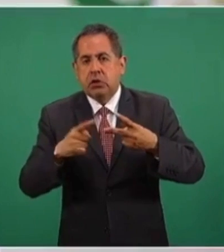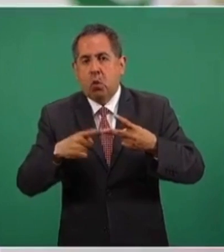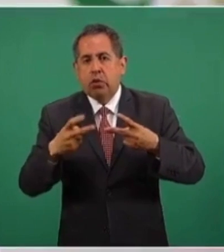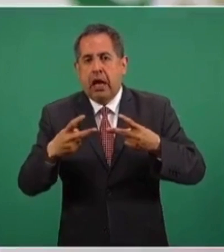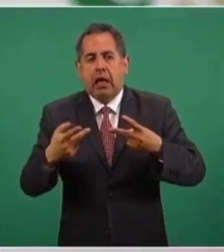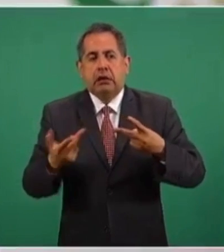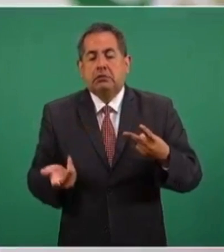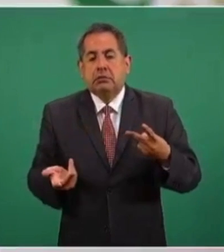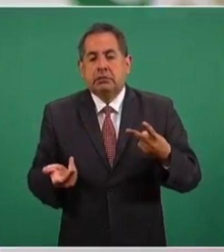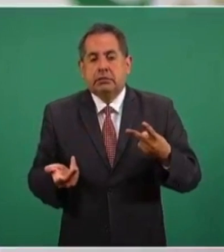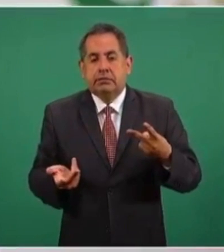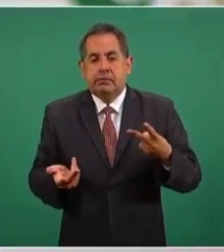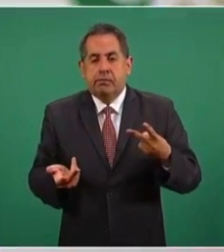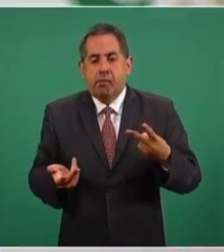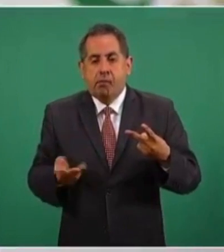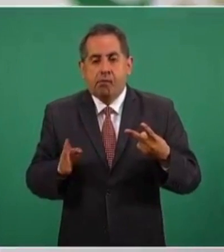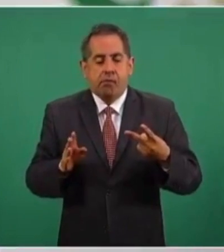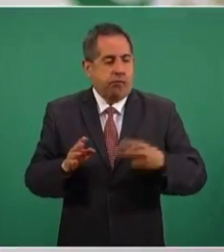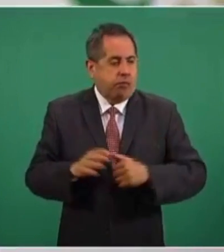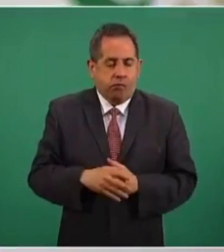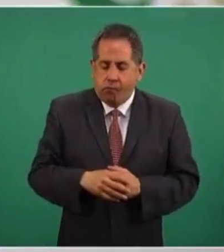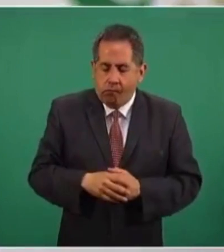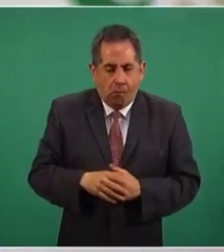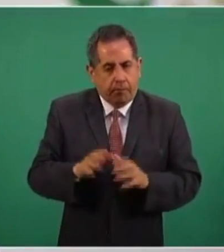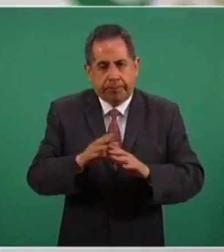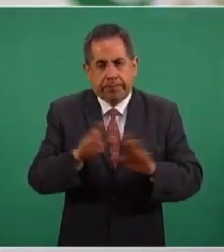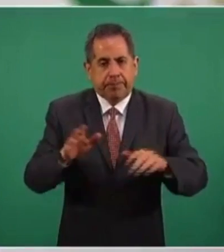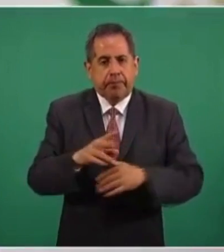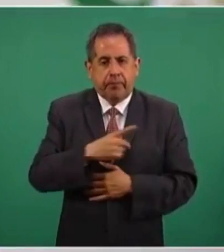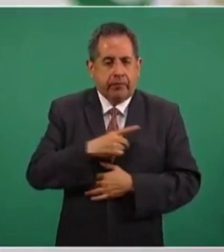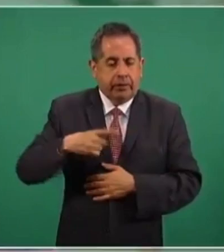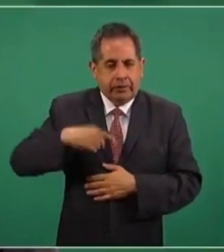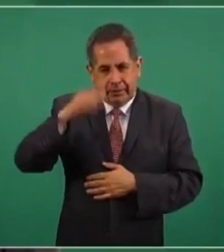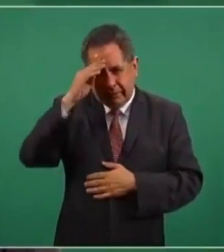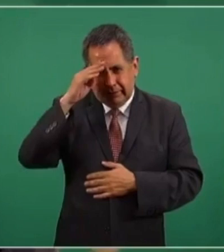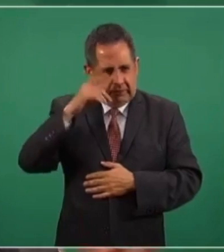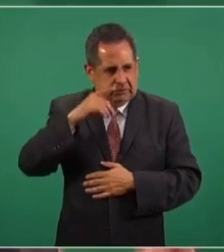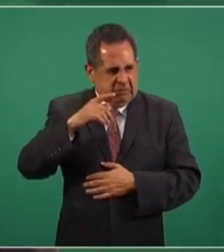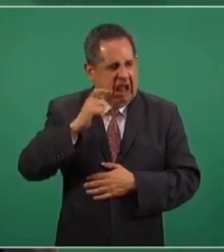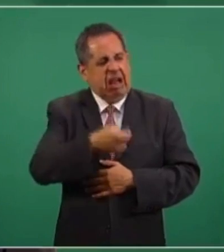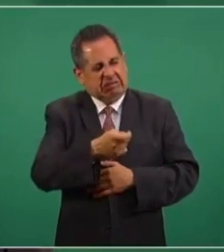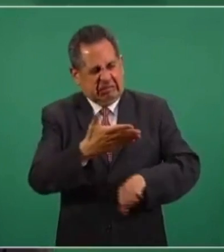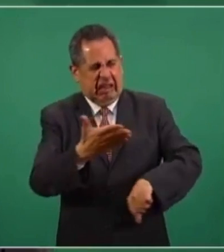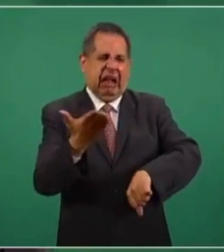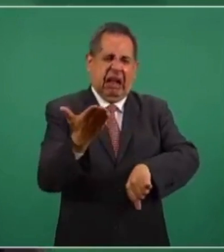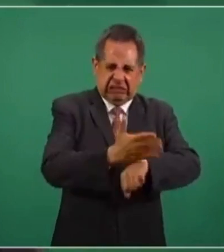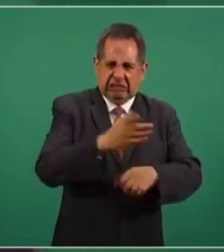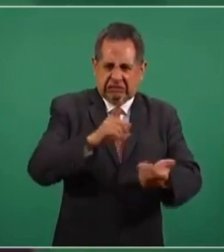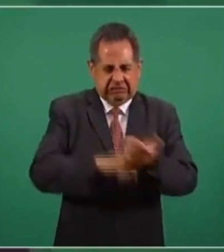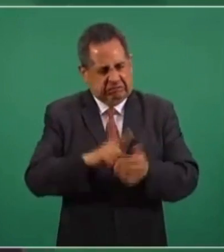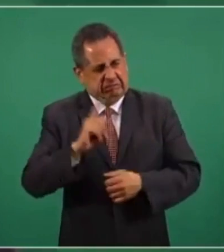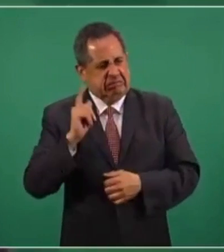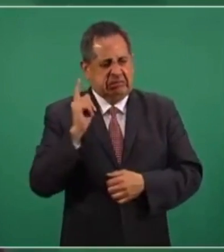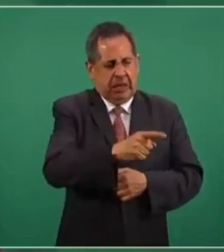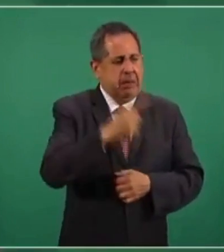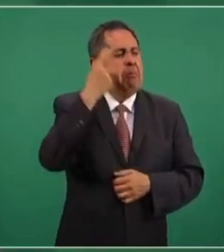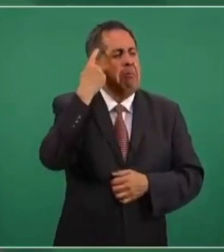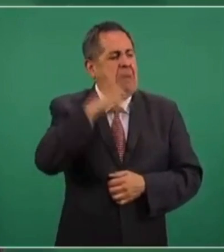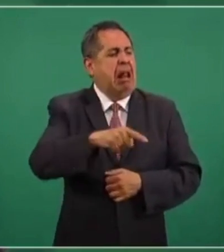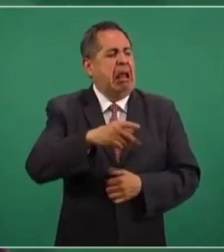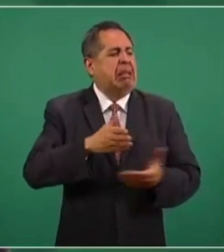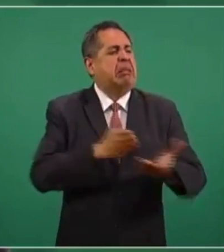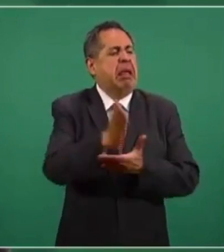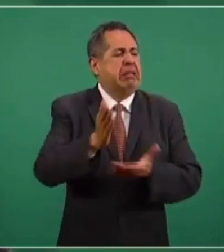no debe interferirse por percepciones de castigo. Quizá hemos visto estos comentarios